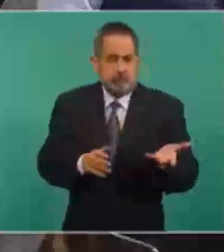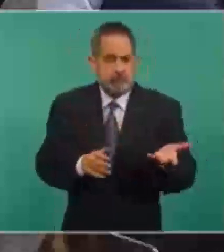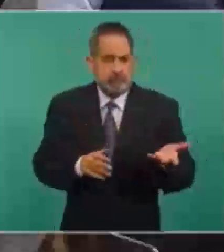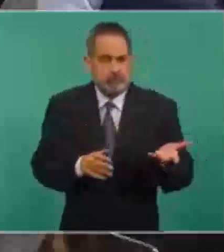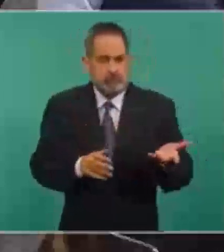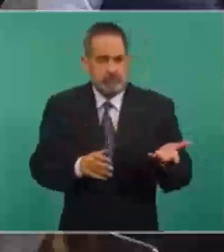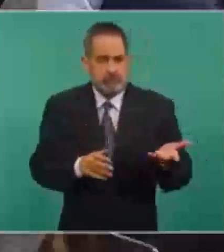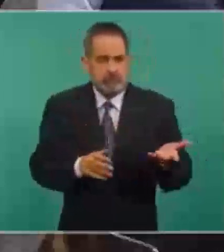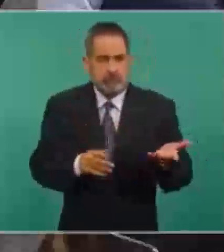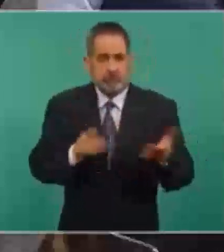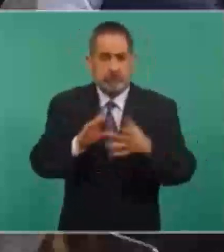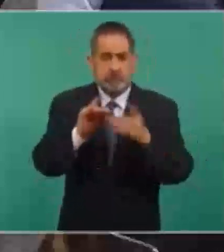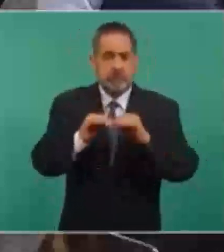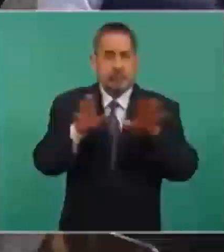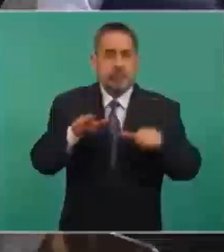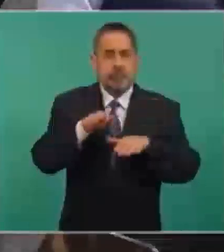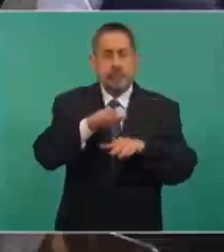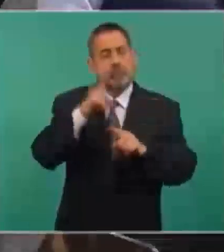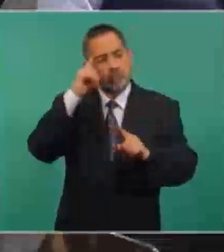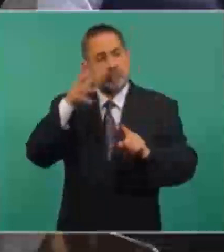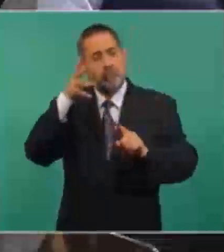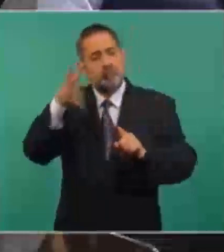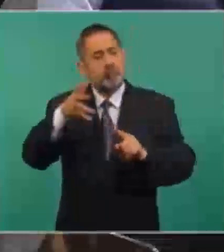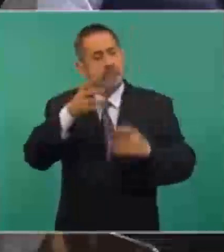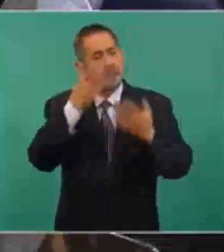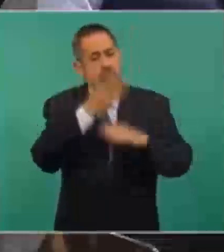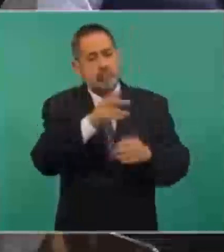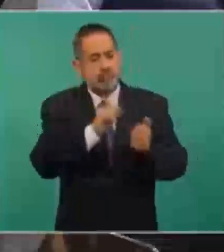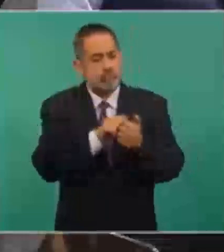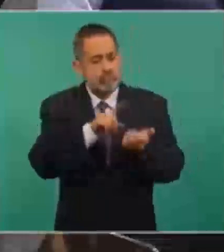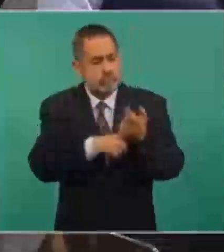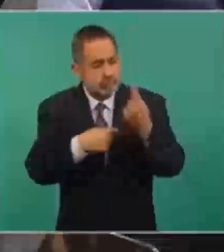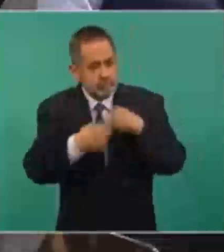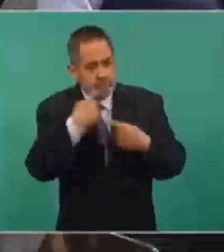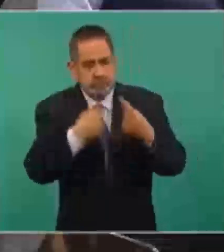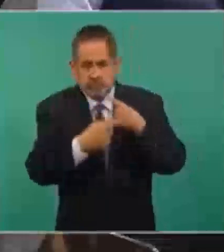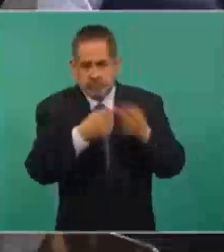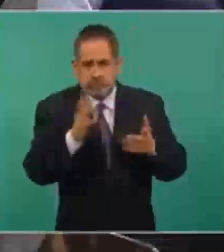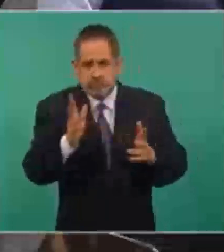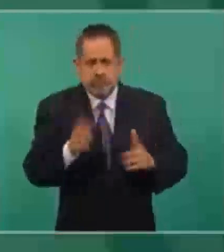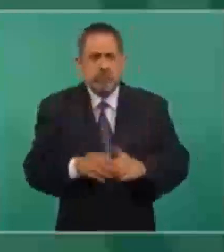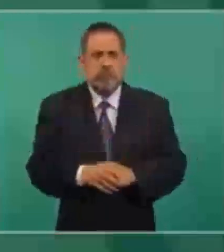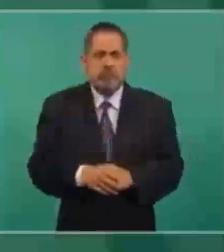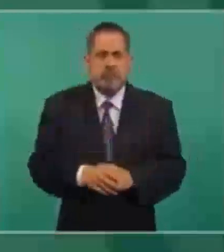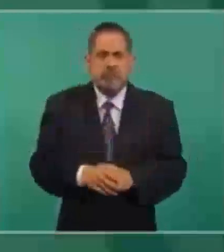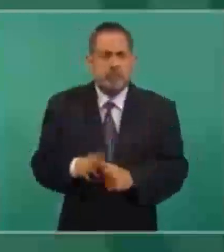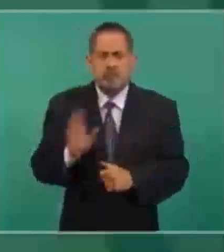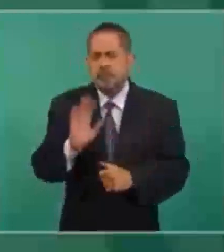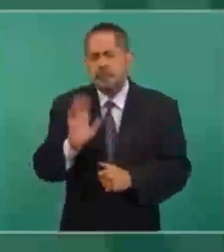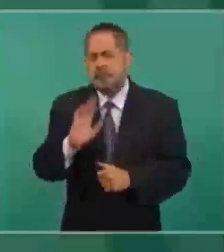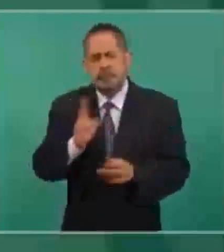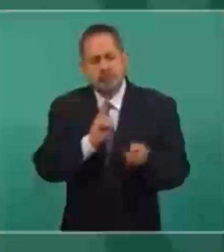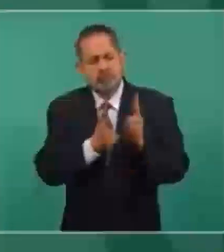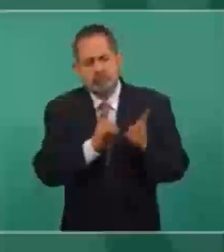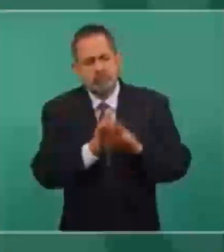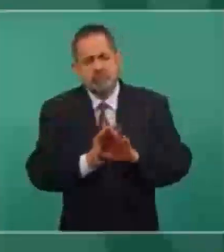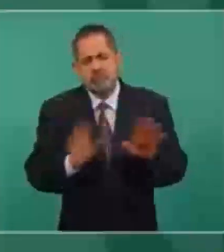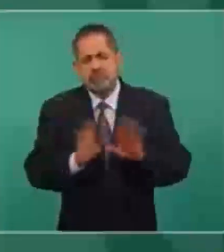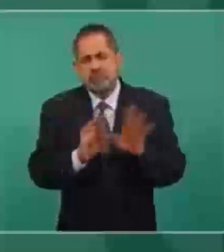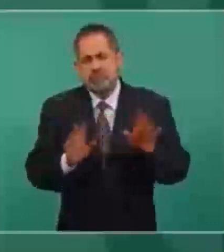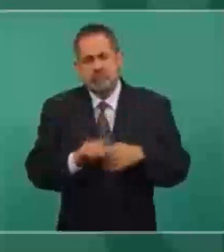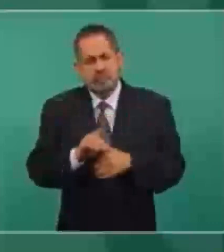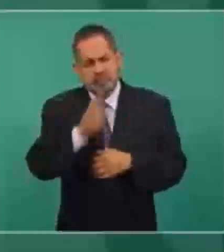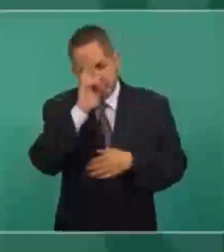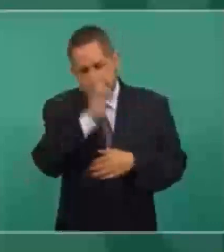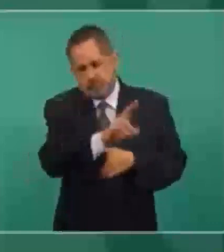habló sobre el futuro del banco con ella o solo sobre… No, porque ella es una profesional y es